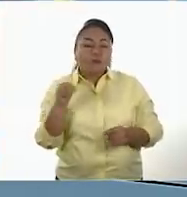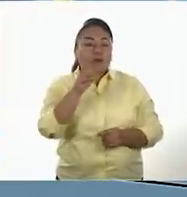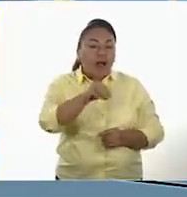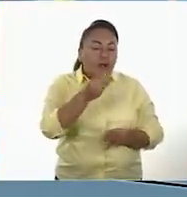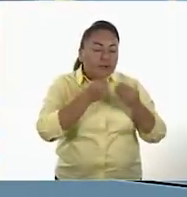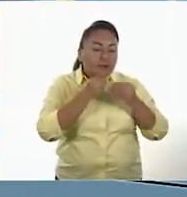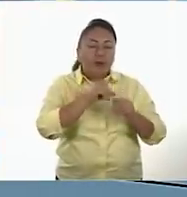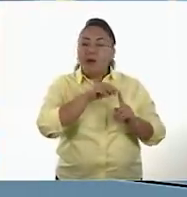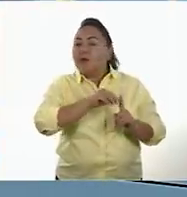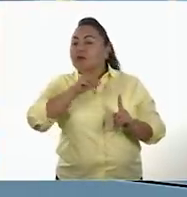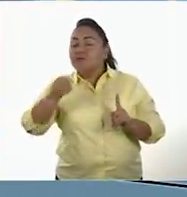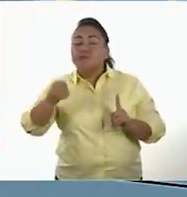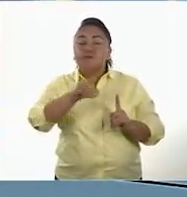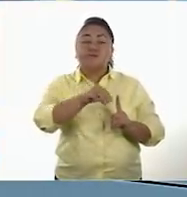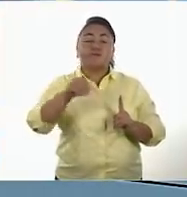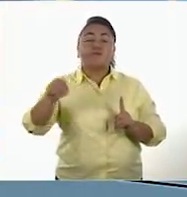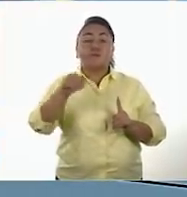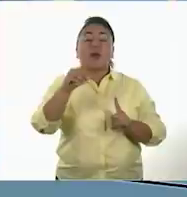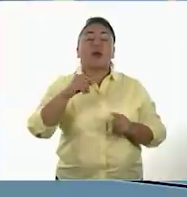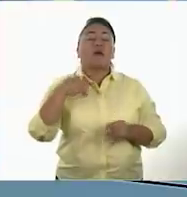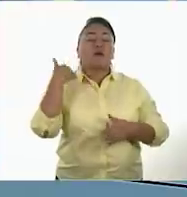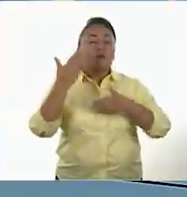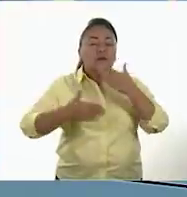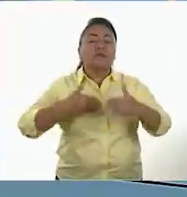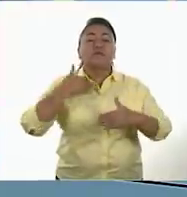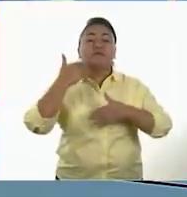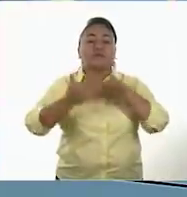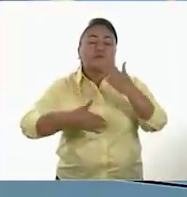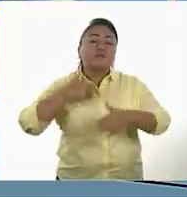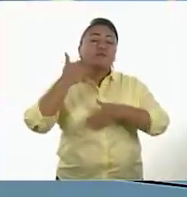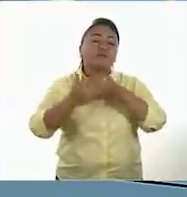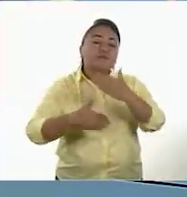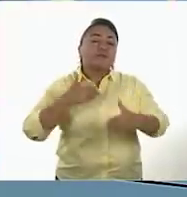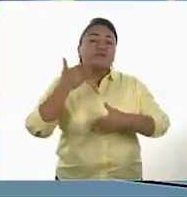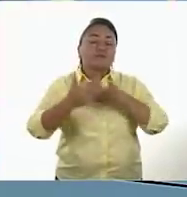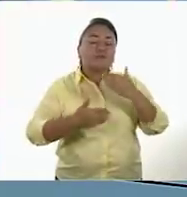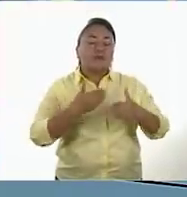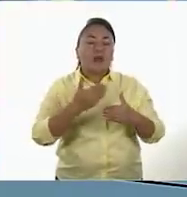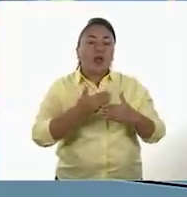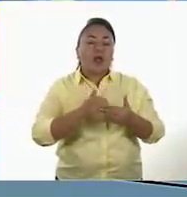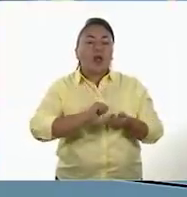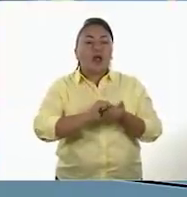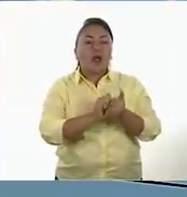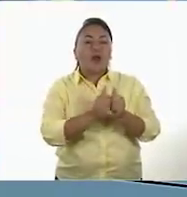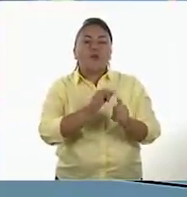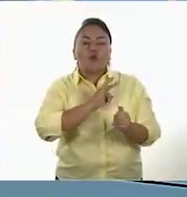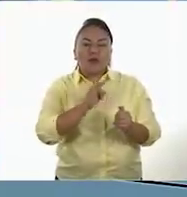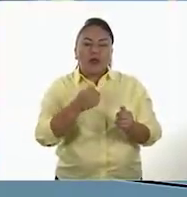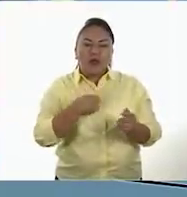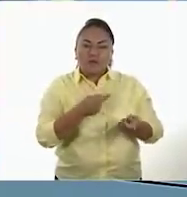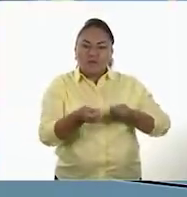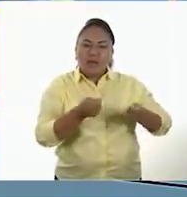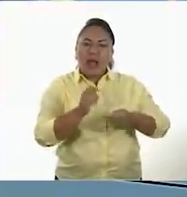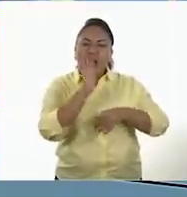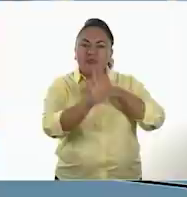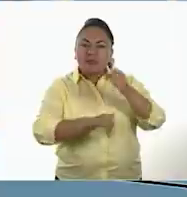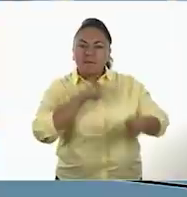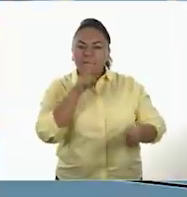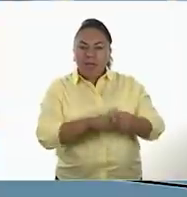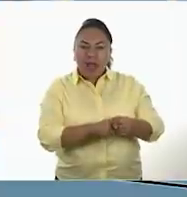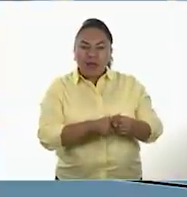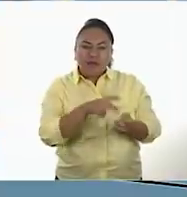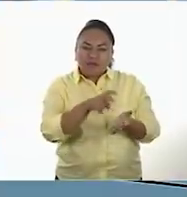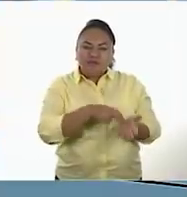con el paso de los años, ellos pudieron realizar la domesticación de animales. Sí. Y la domesticación de